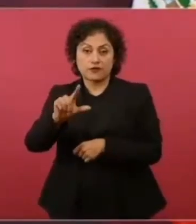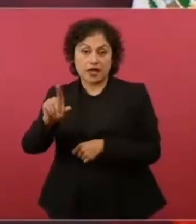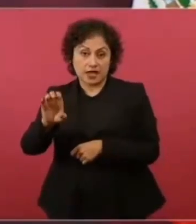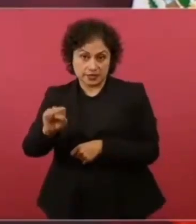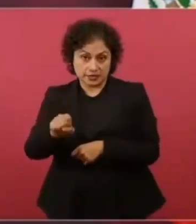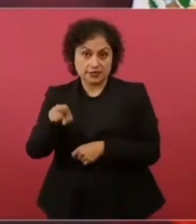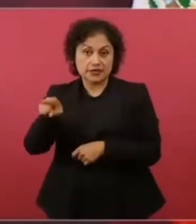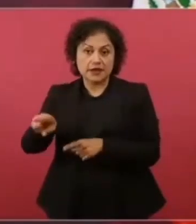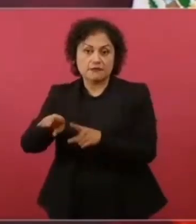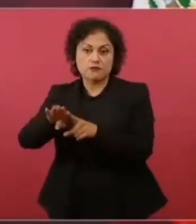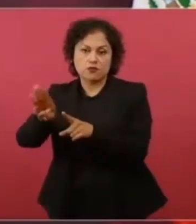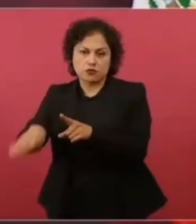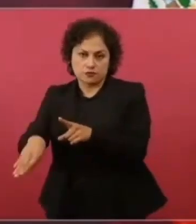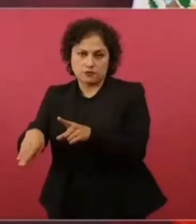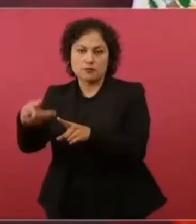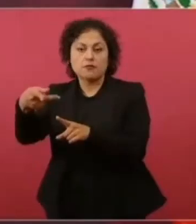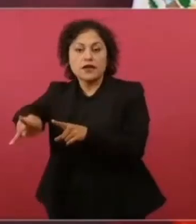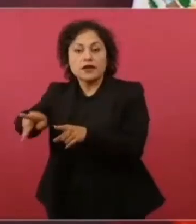me buscó